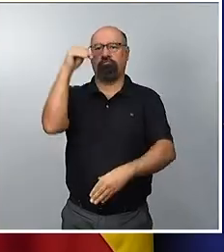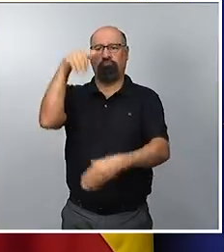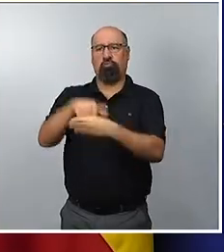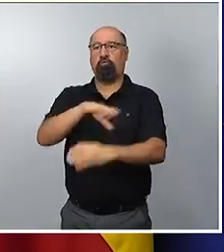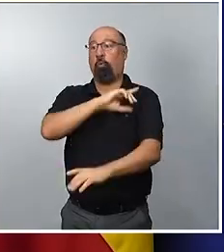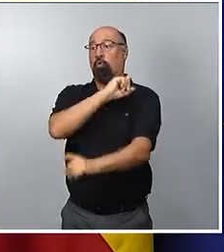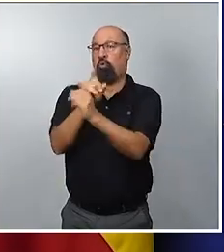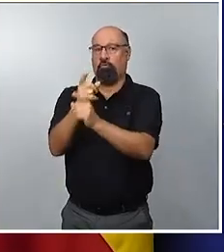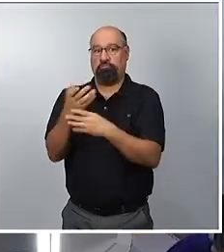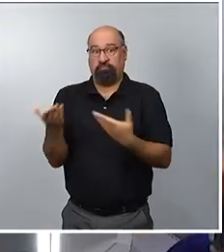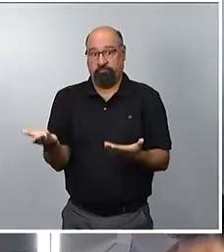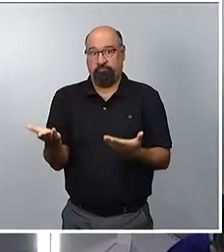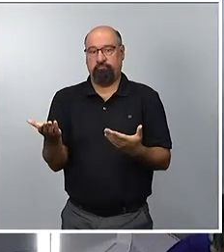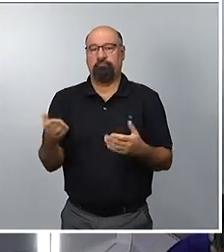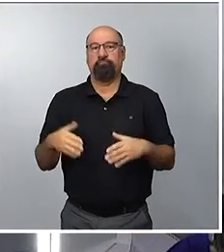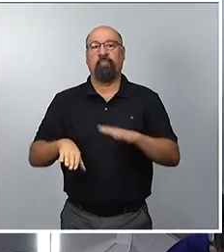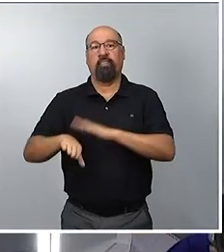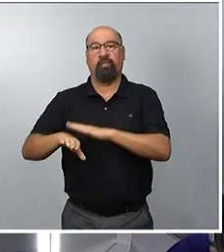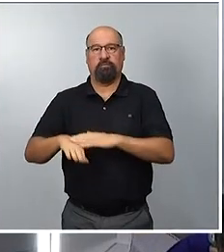Raúl, creo que vamos a terminar.